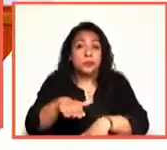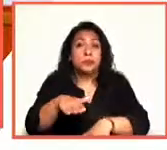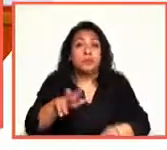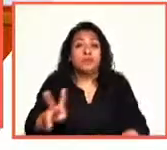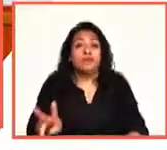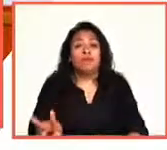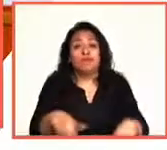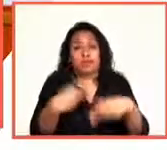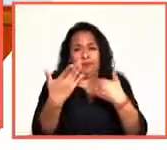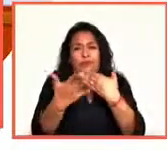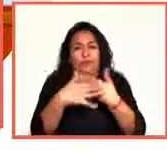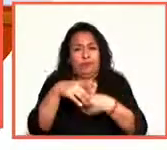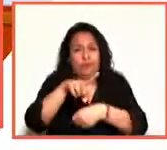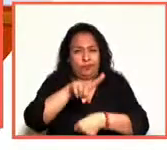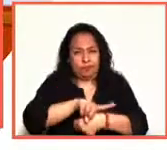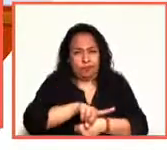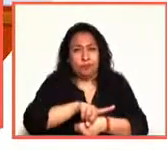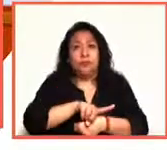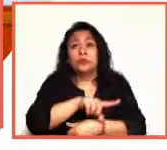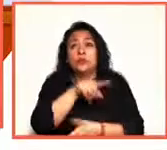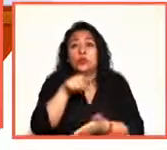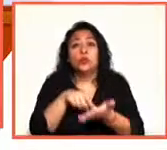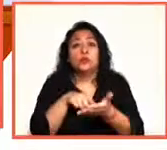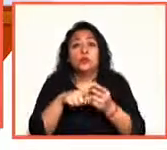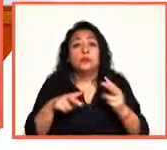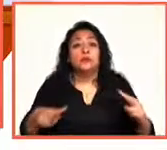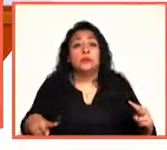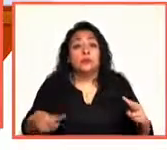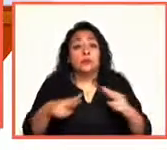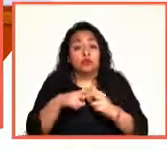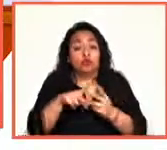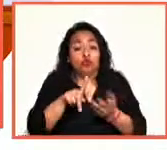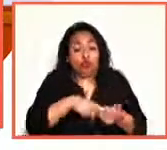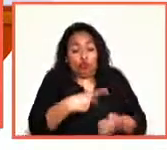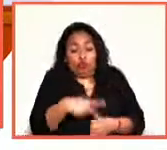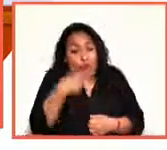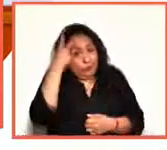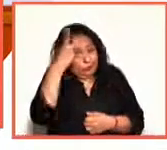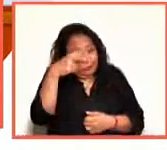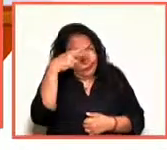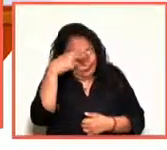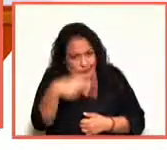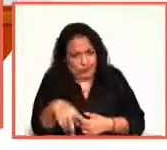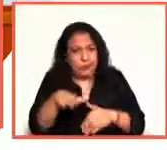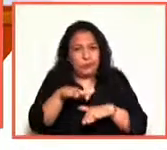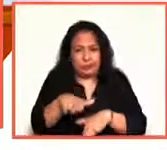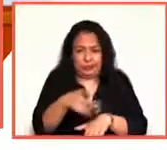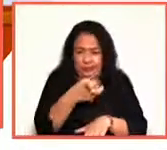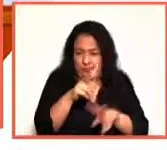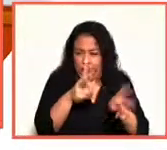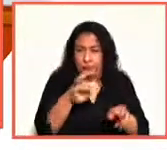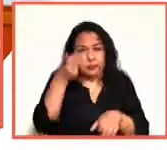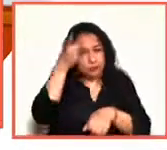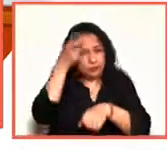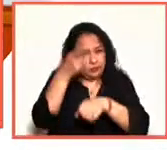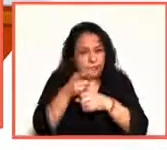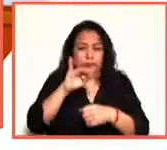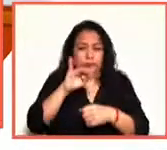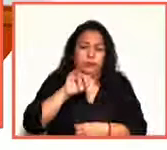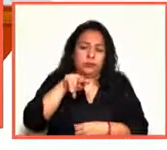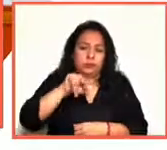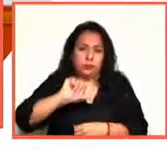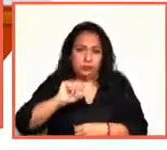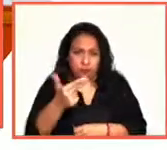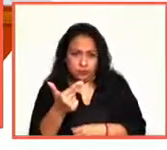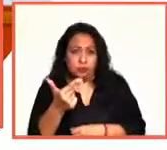dentro de unos días se hará en París con patrimonio mexicano. Al respecto, el director del Instituto Nacional de Antropología e